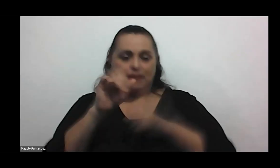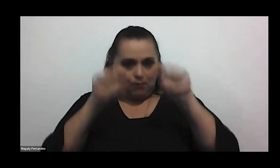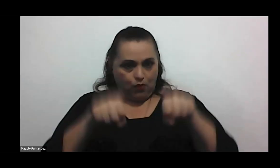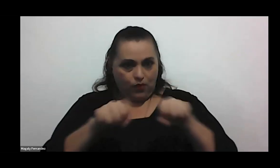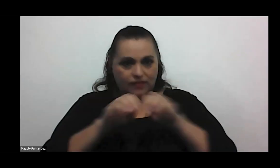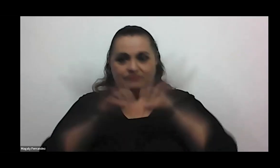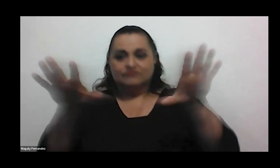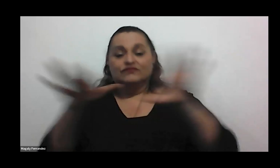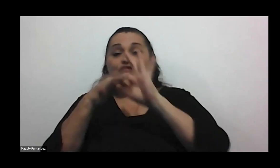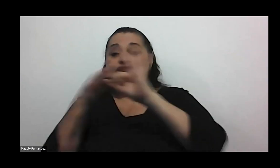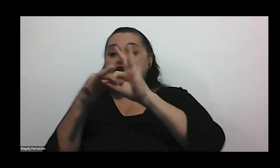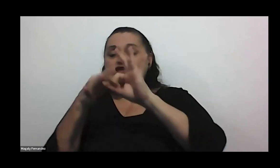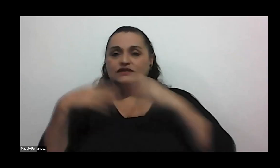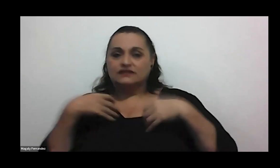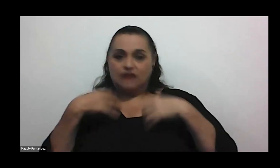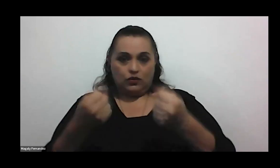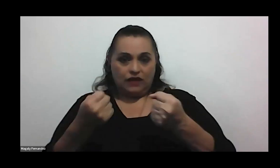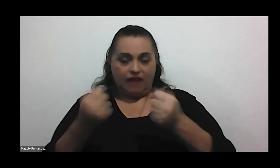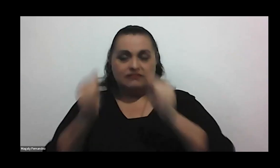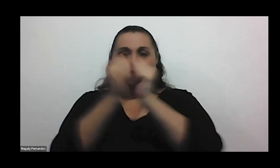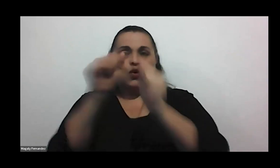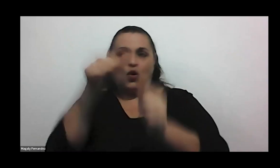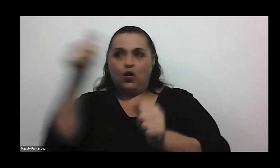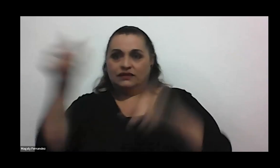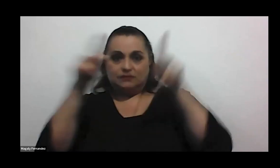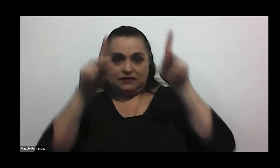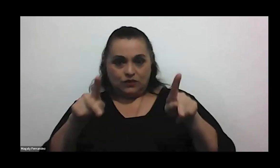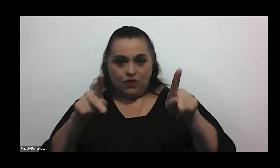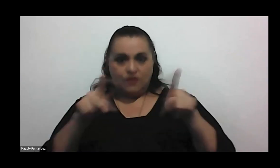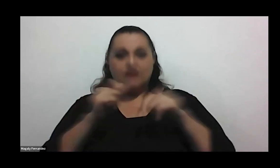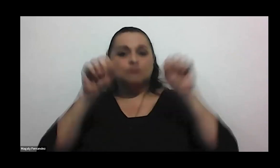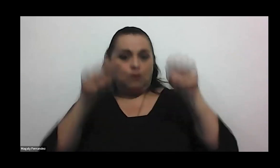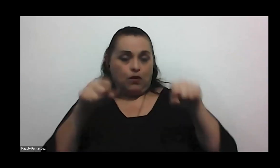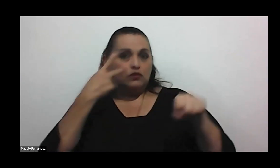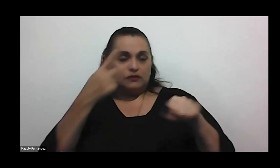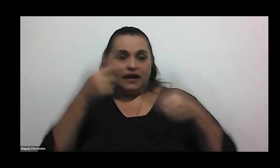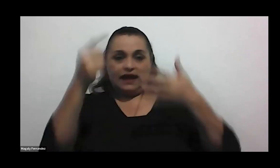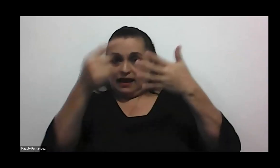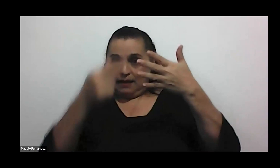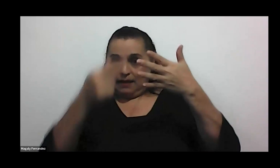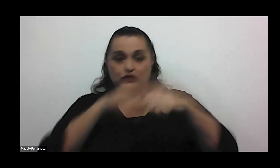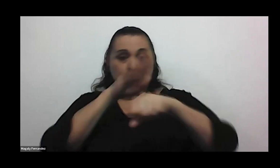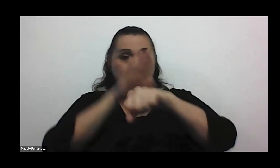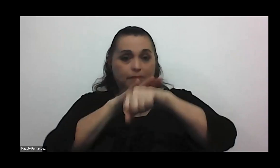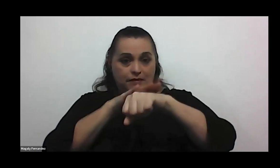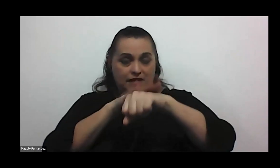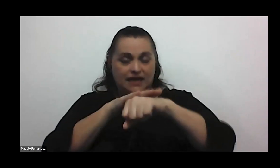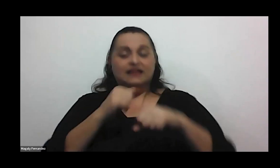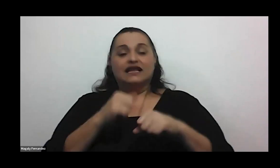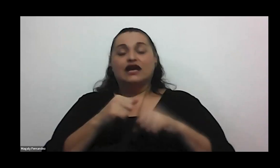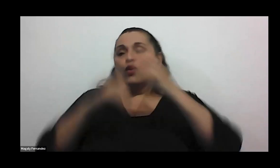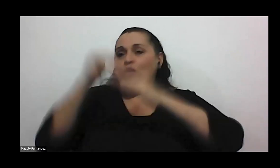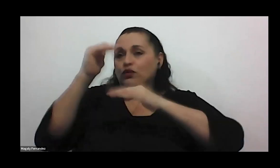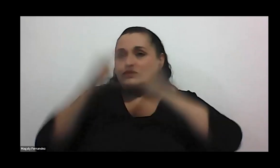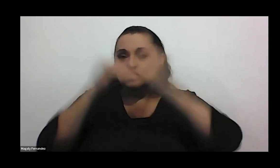relaciones saludables pues con otras personas también podemos rescatar algunos elementos que nos permiten pues construir